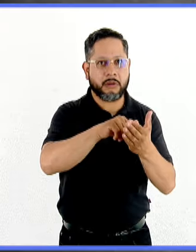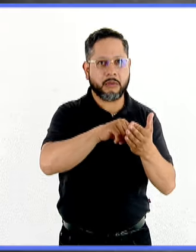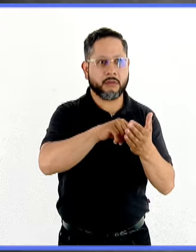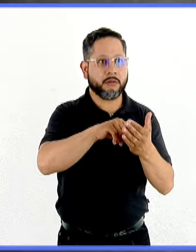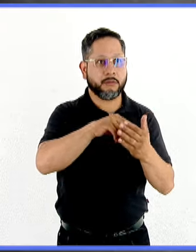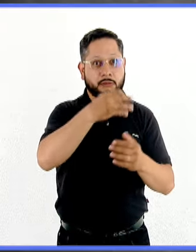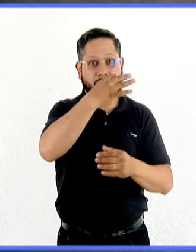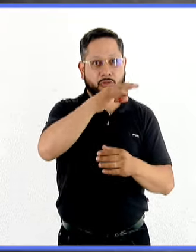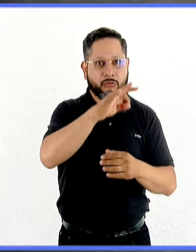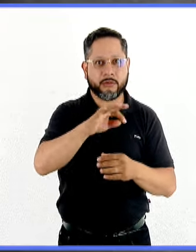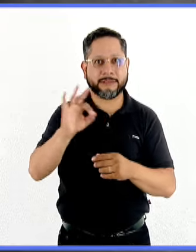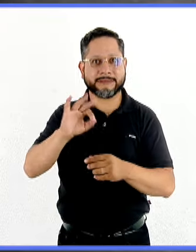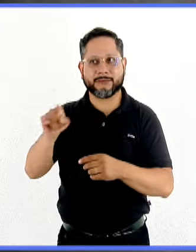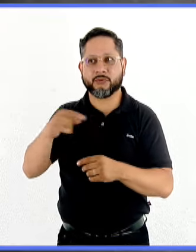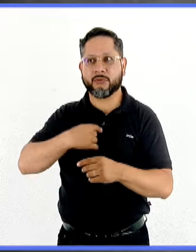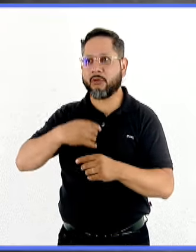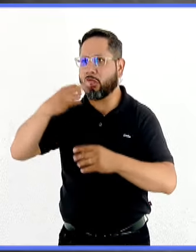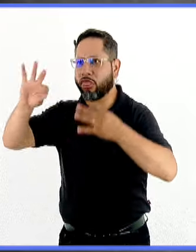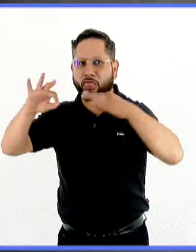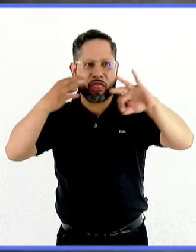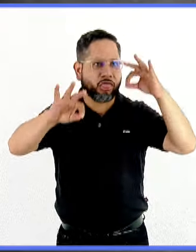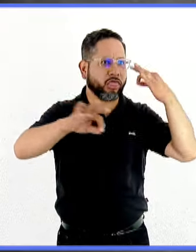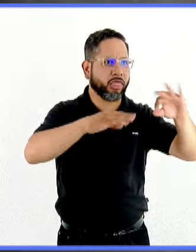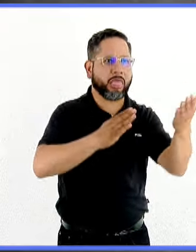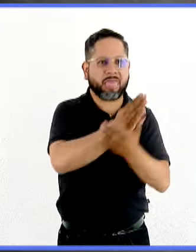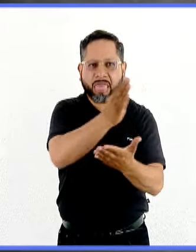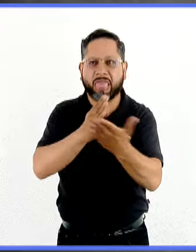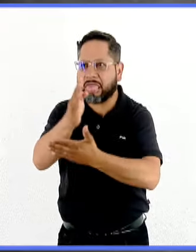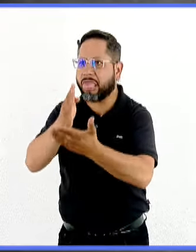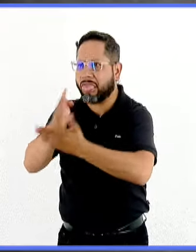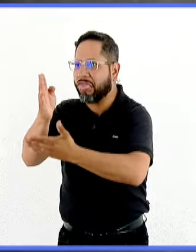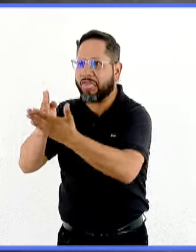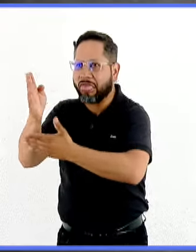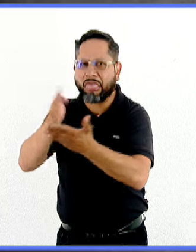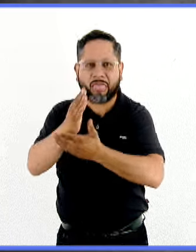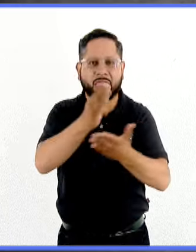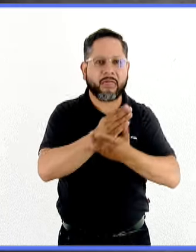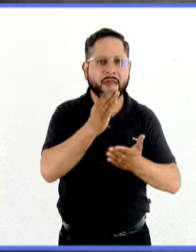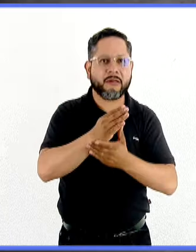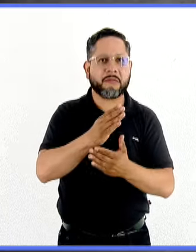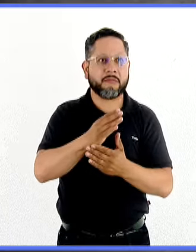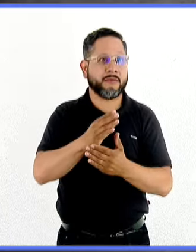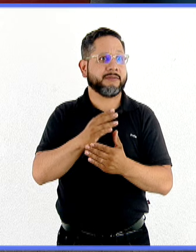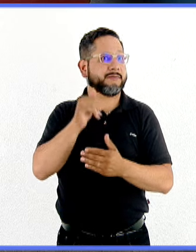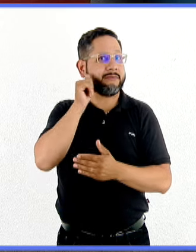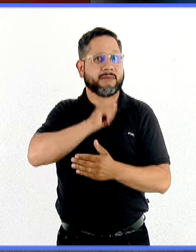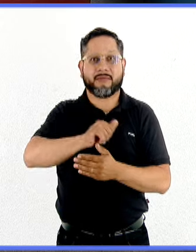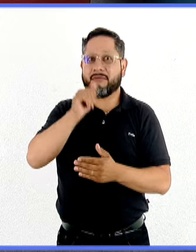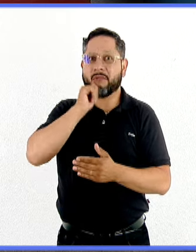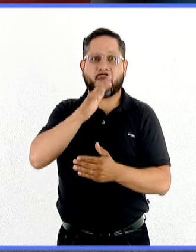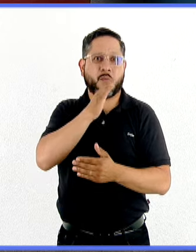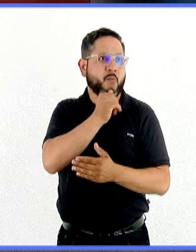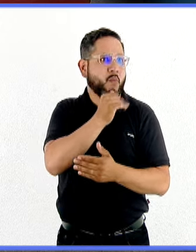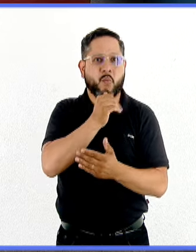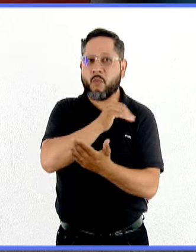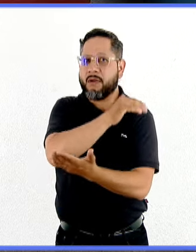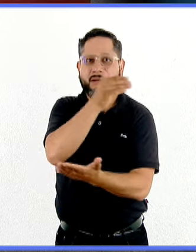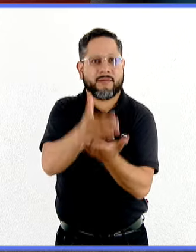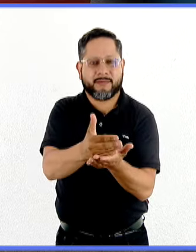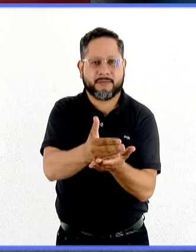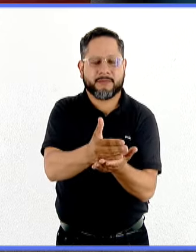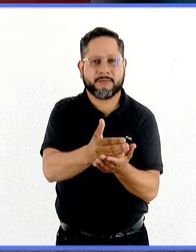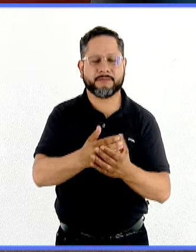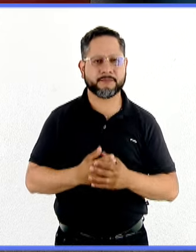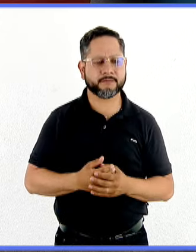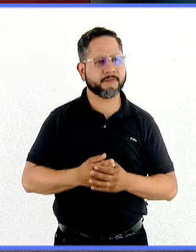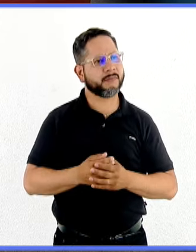alguien que tiene dificultad de un control inhibitorio las dice sin importarle el contexto en el que está o si son adecuadas. Y en